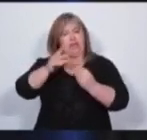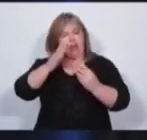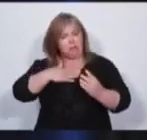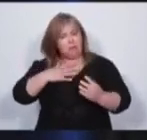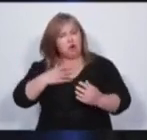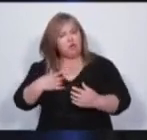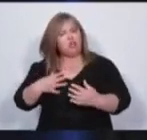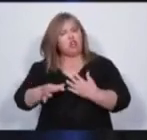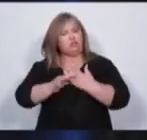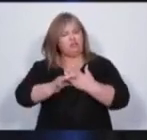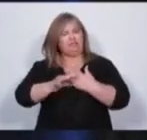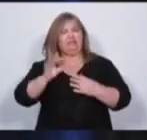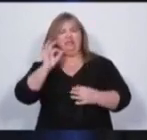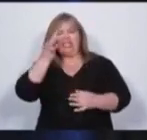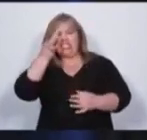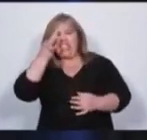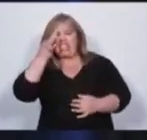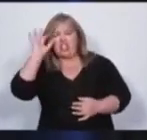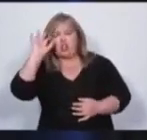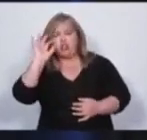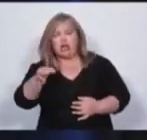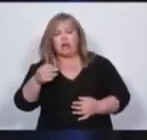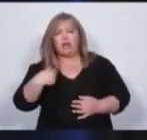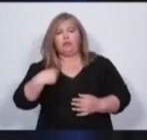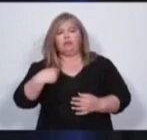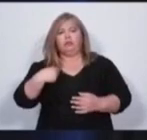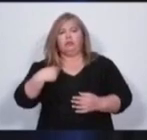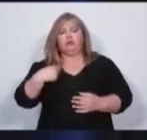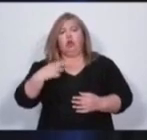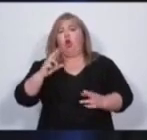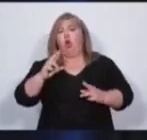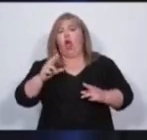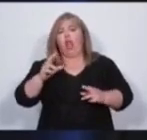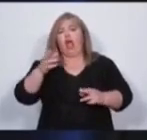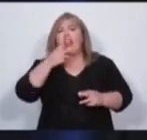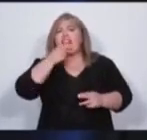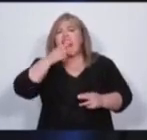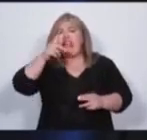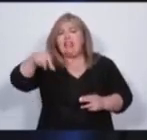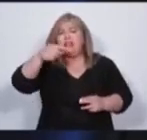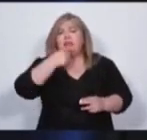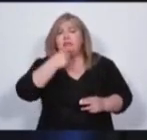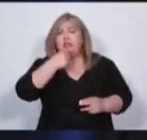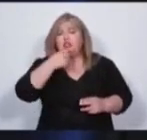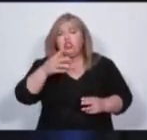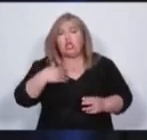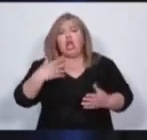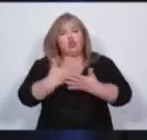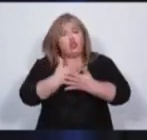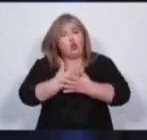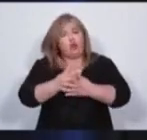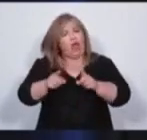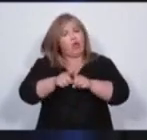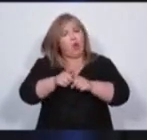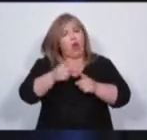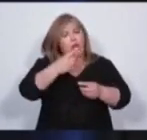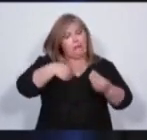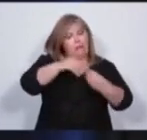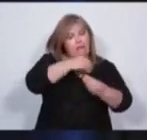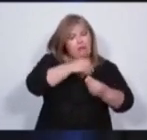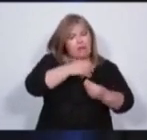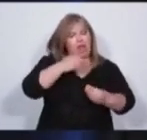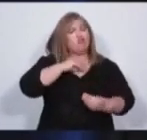mendocinos y mendocinas lo sufriera como lo he sufrido a nosotros. Por eso, nosotros, hoy en día,